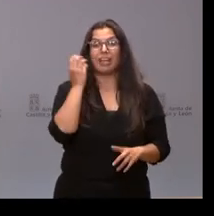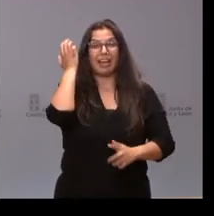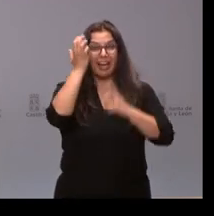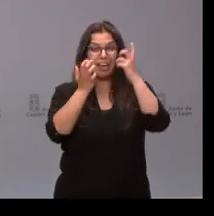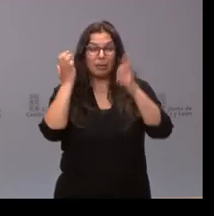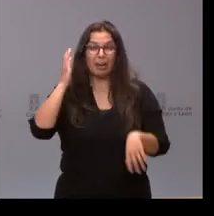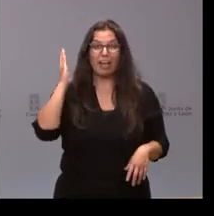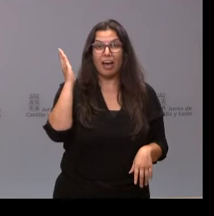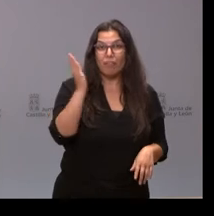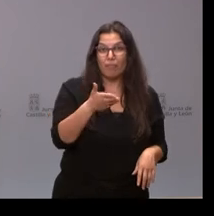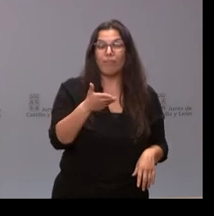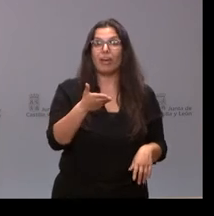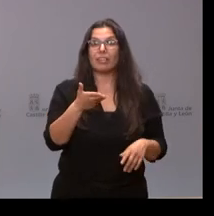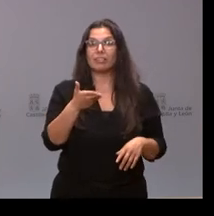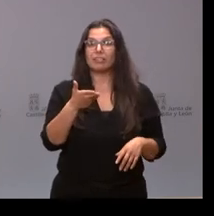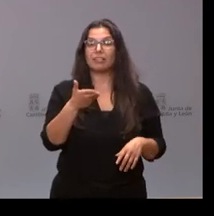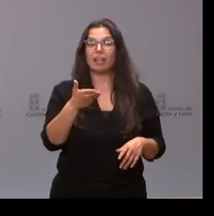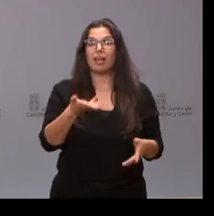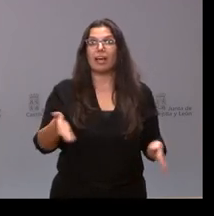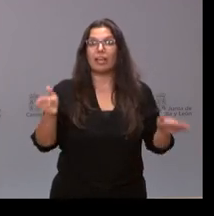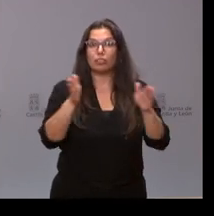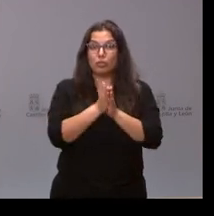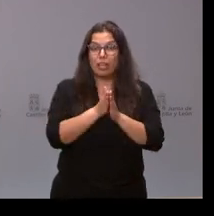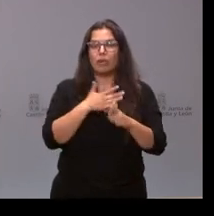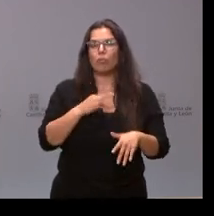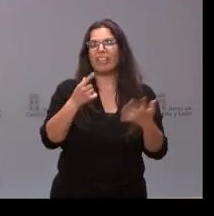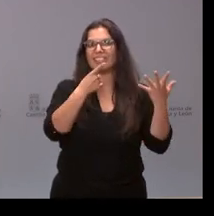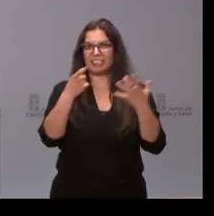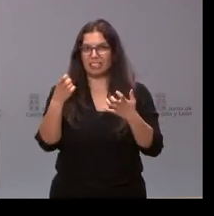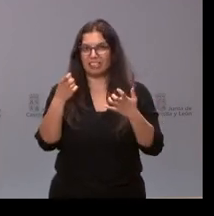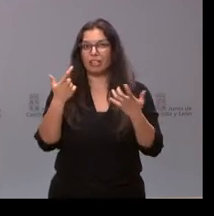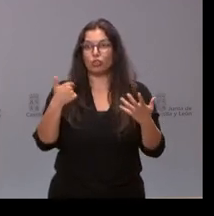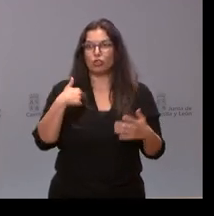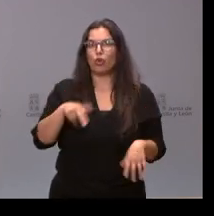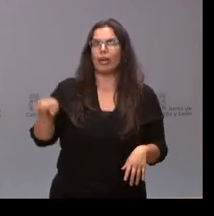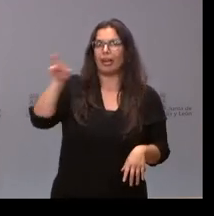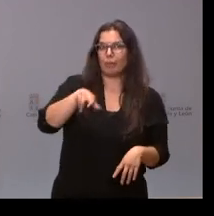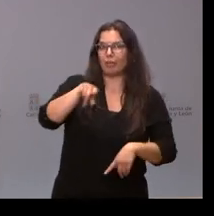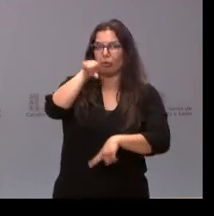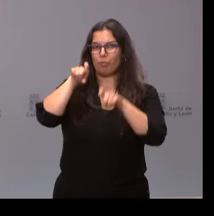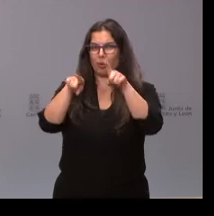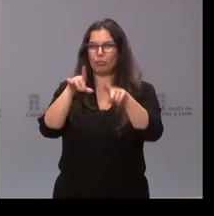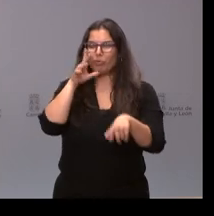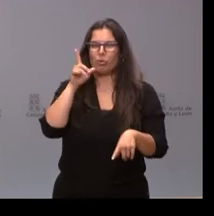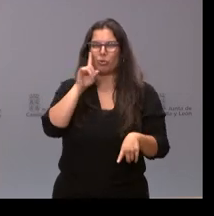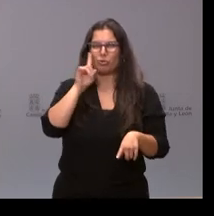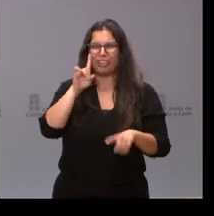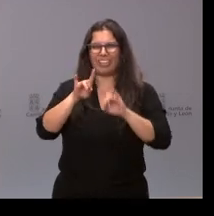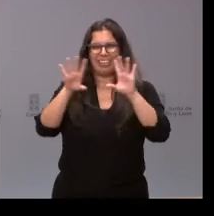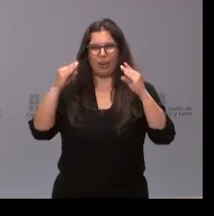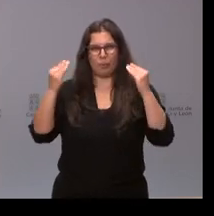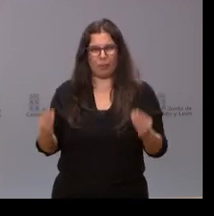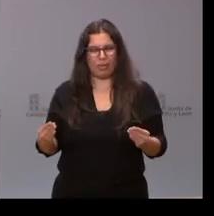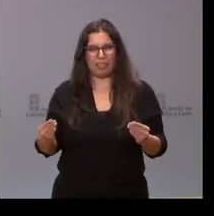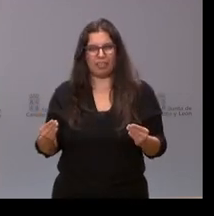ver afectadas por esos positivos de tuberculosis ya son 600. Quería repetir la pregunta, no sé si ha quedado del todo aclarada de mi